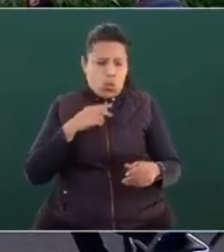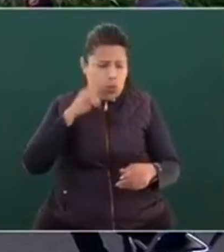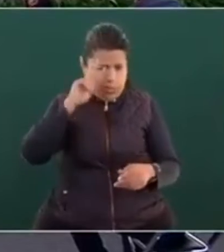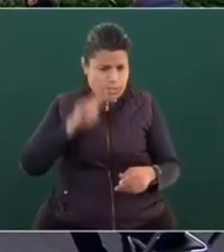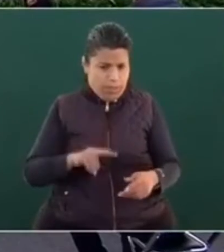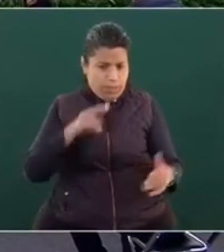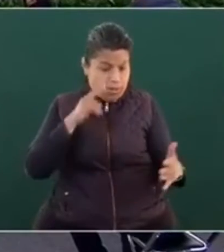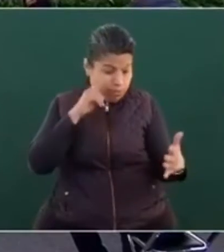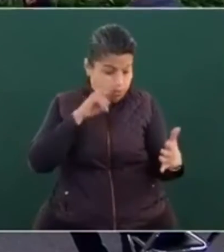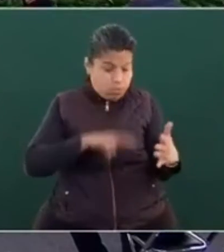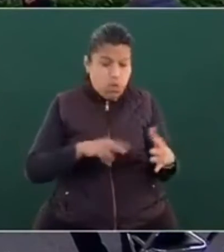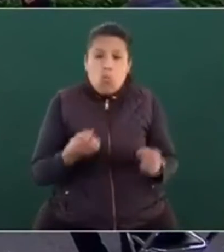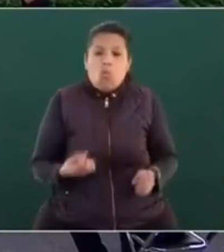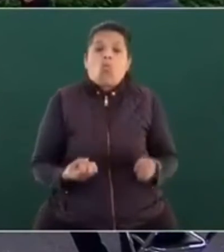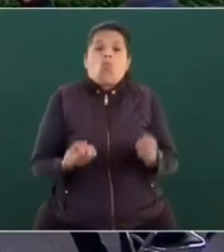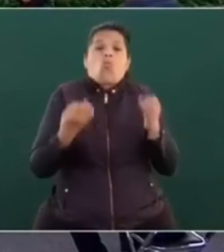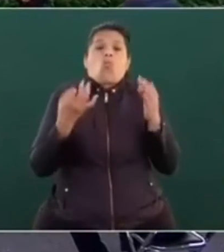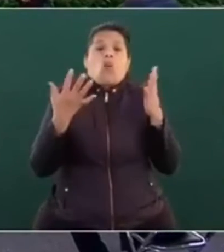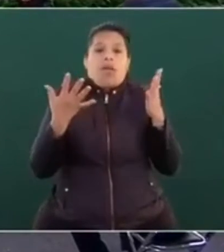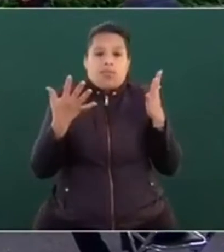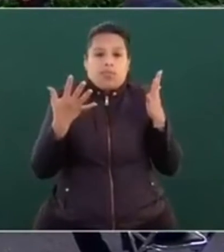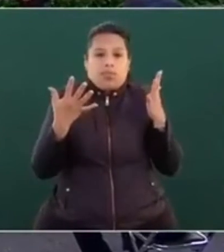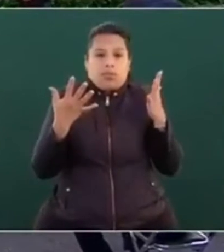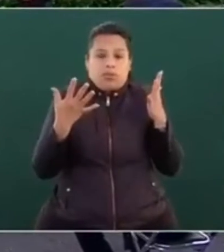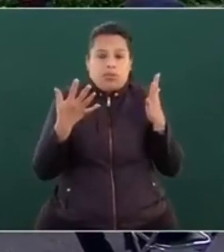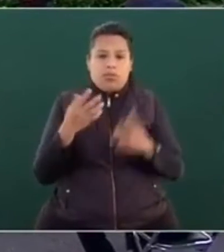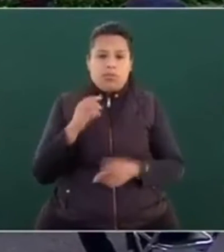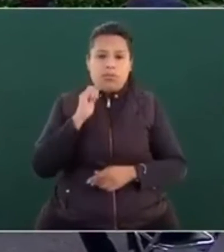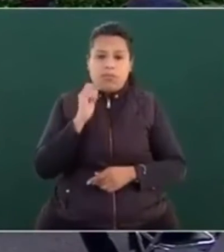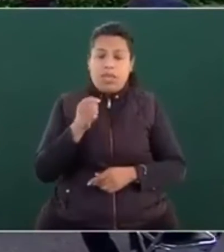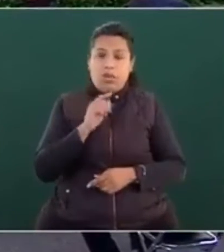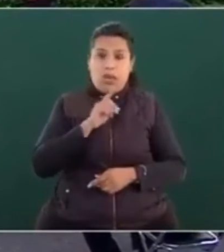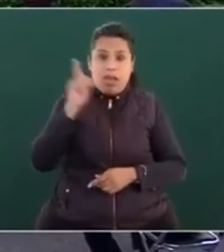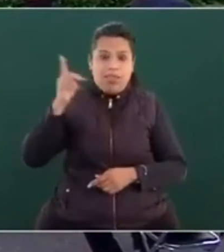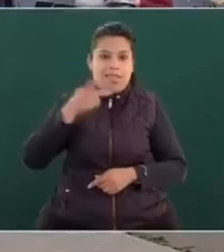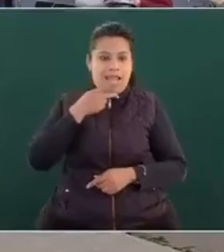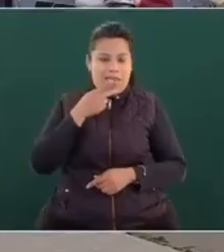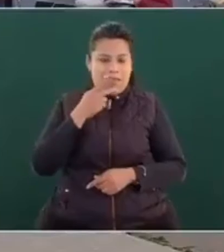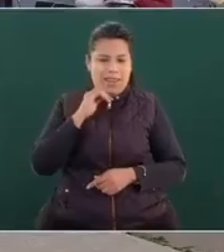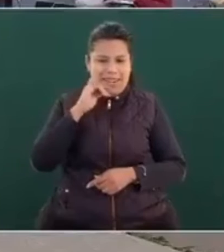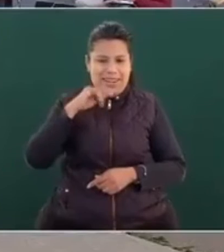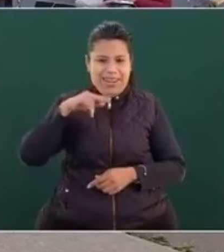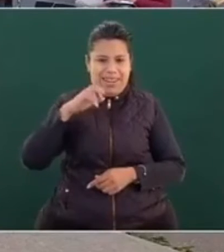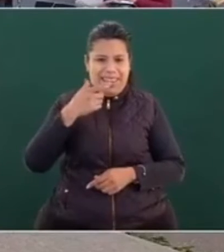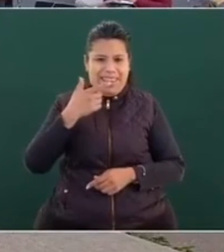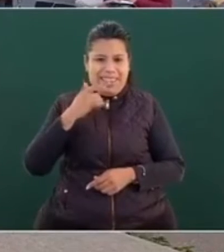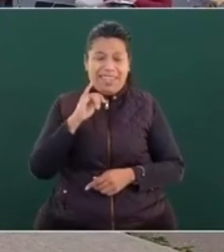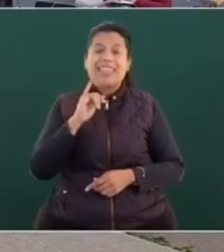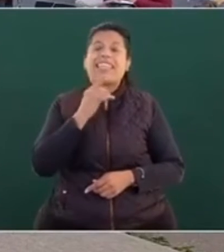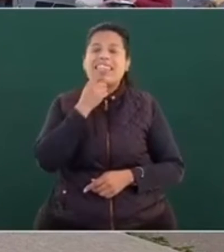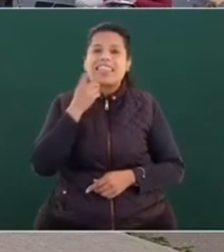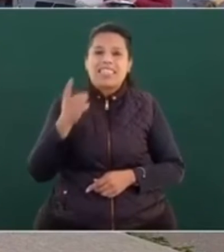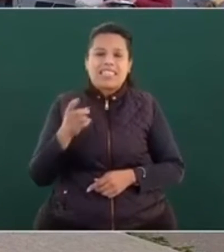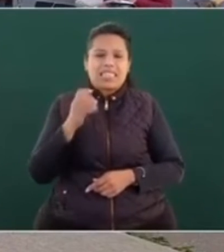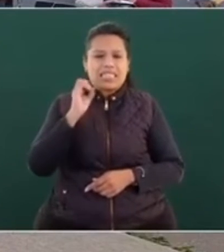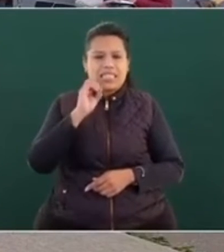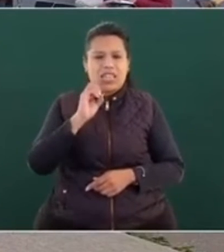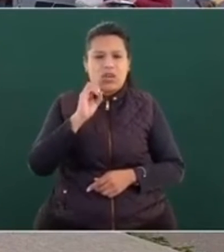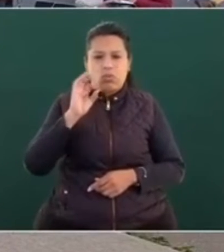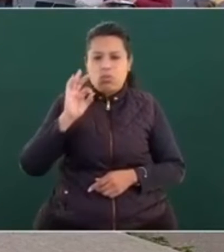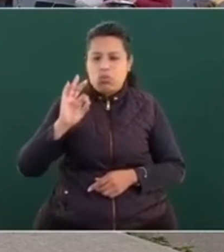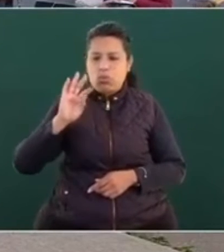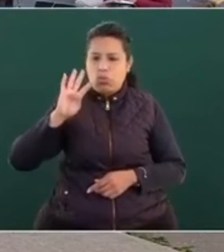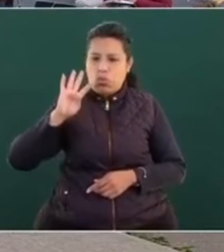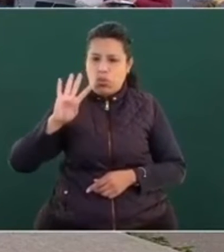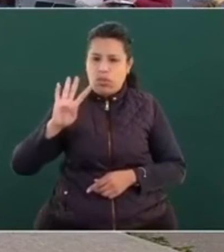crecimiento de hoy. Lo reporta el Inegi, reporta una caída de 0.4 por ciento en el